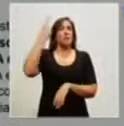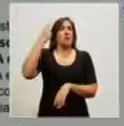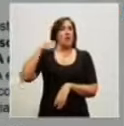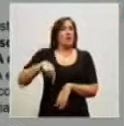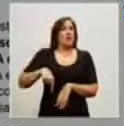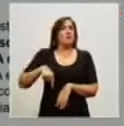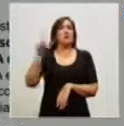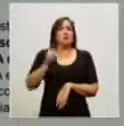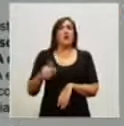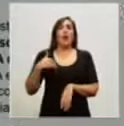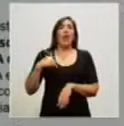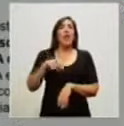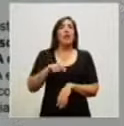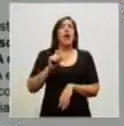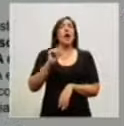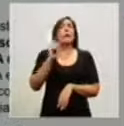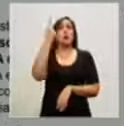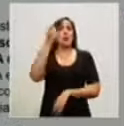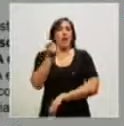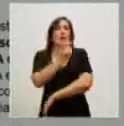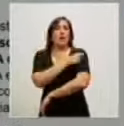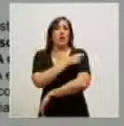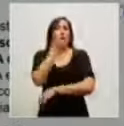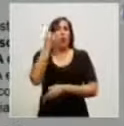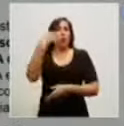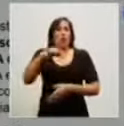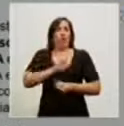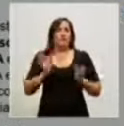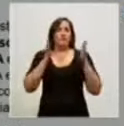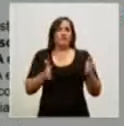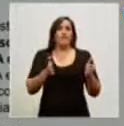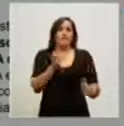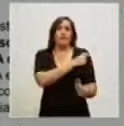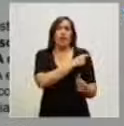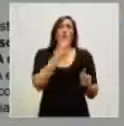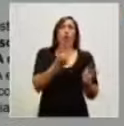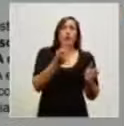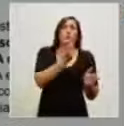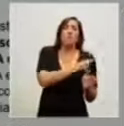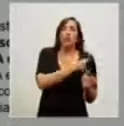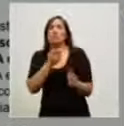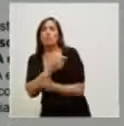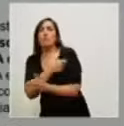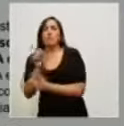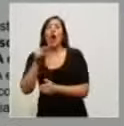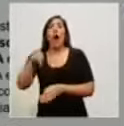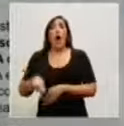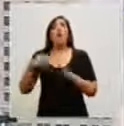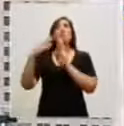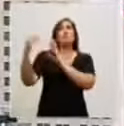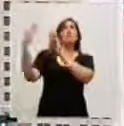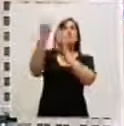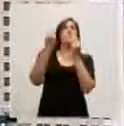Mundial de la Salud avaló esta estrategia argentina y ahora varios países del mundo usan esta estrategia